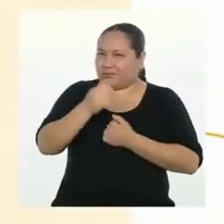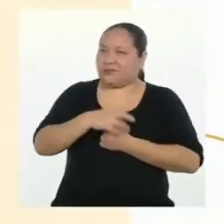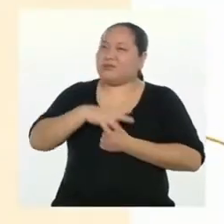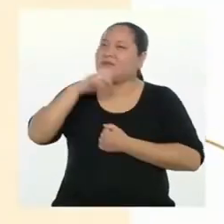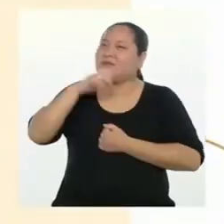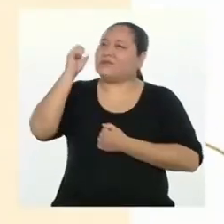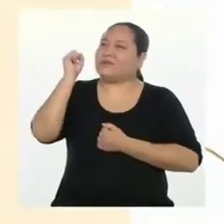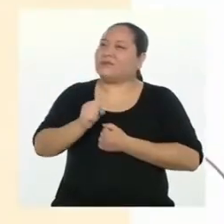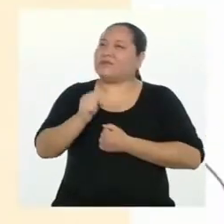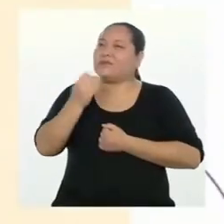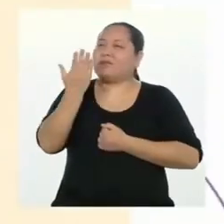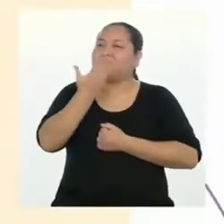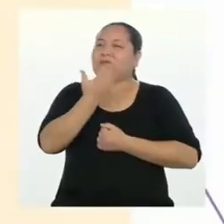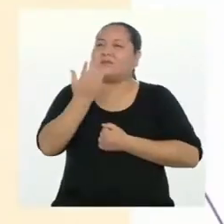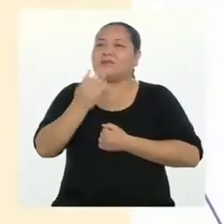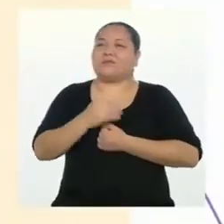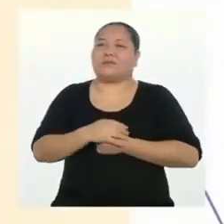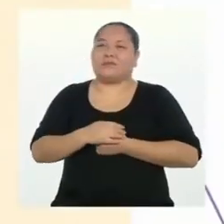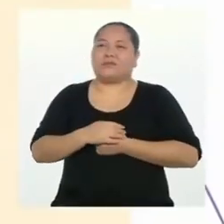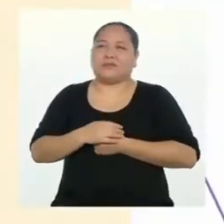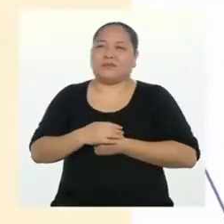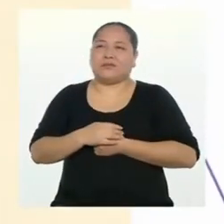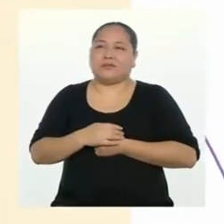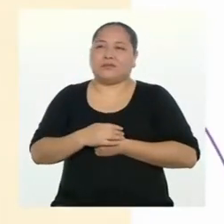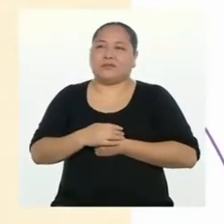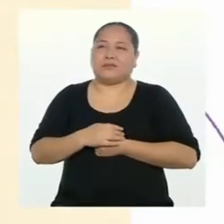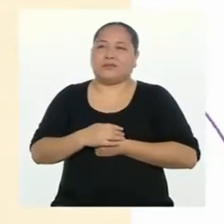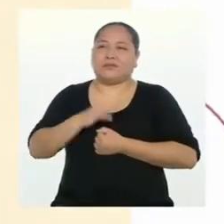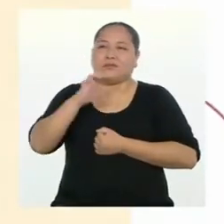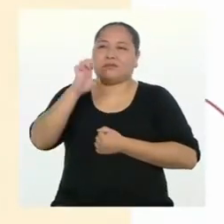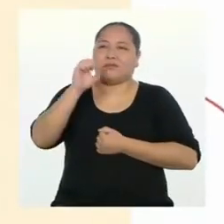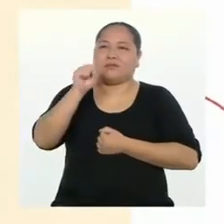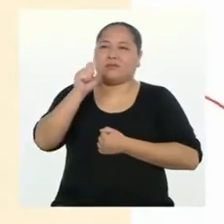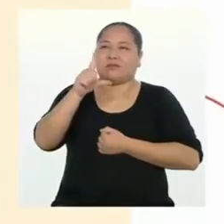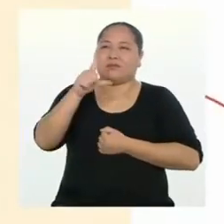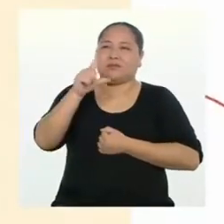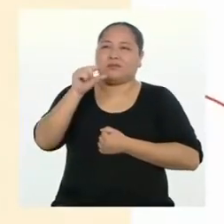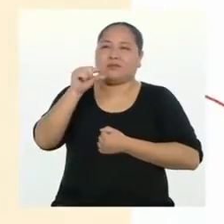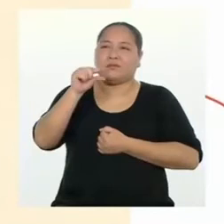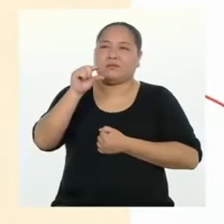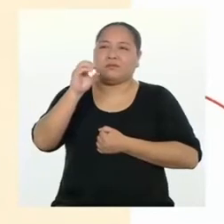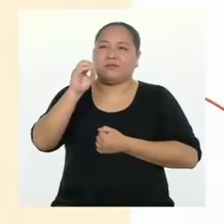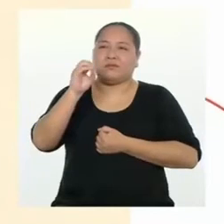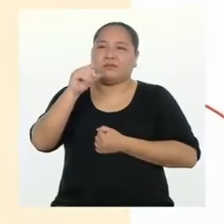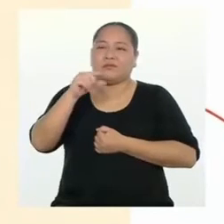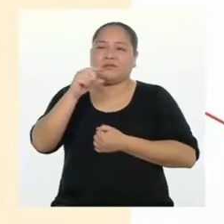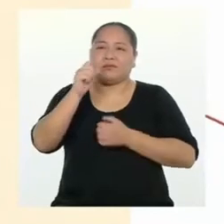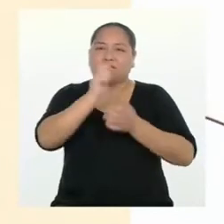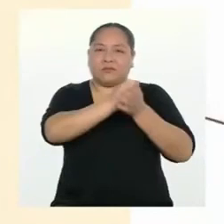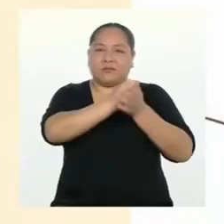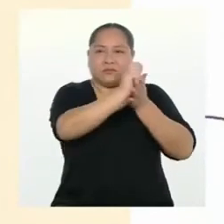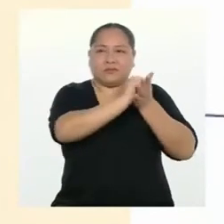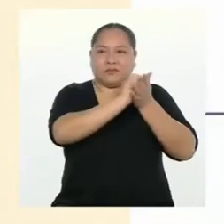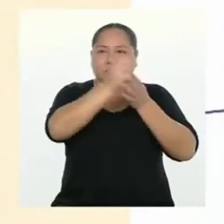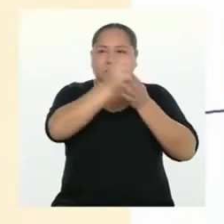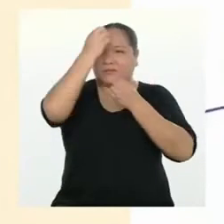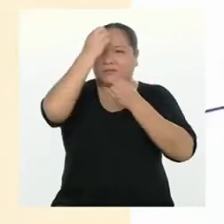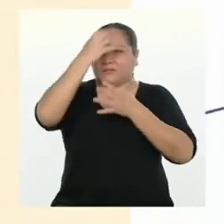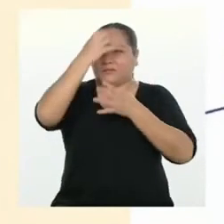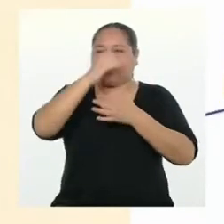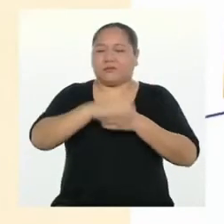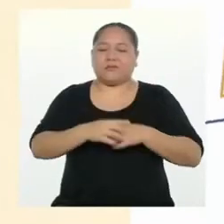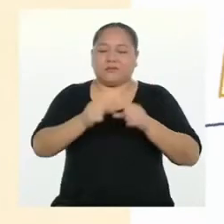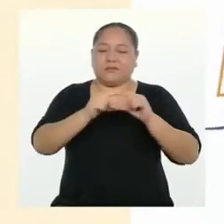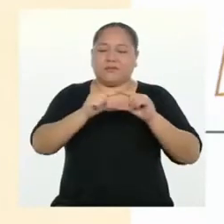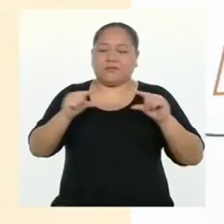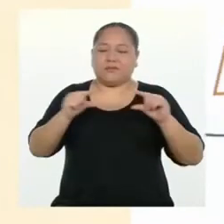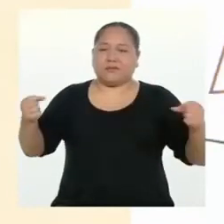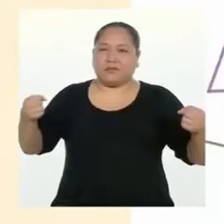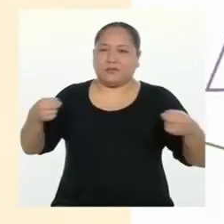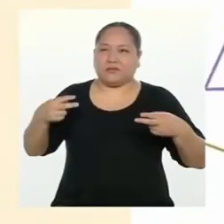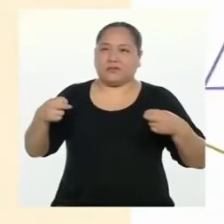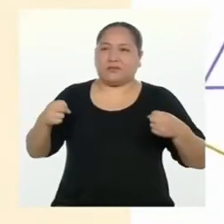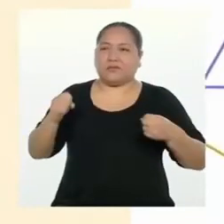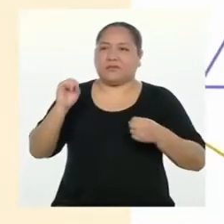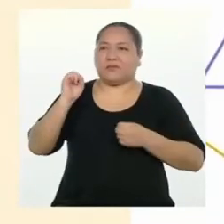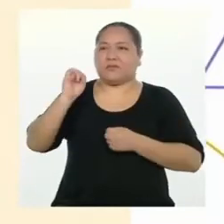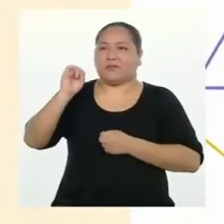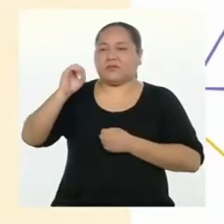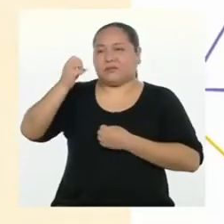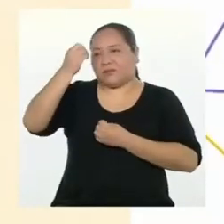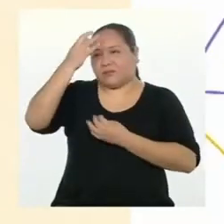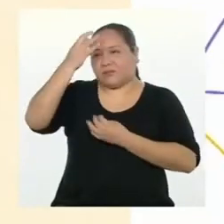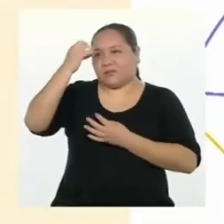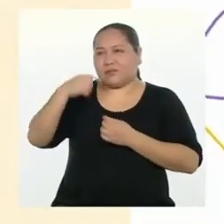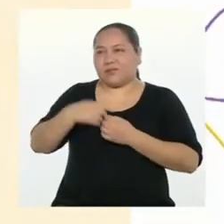Sí, serían los siguientes elementos. El eslogan, el texto complementario, los datos informativos y los recursos